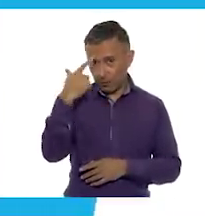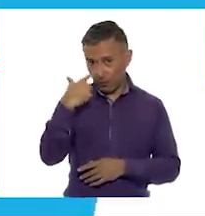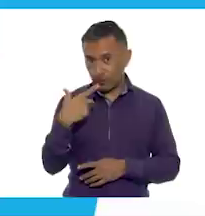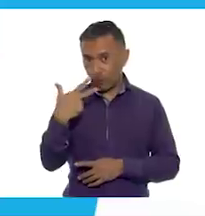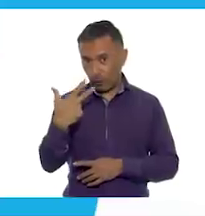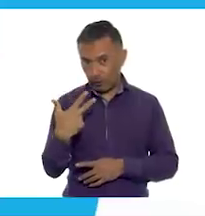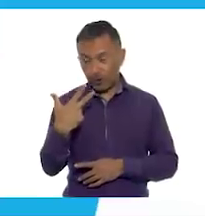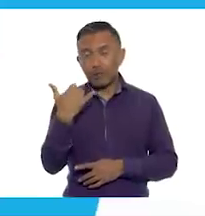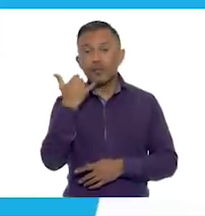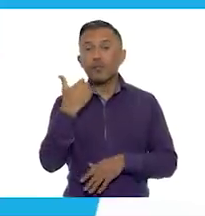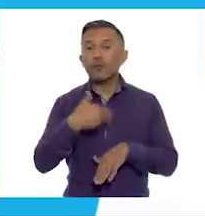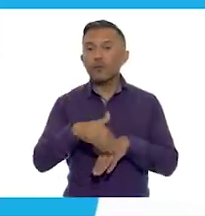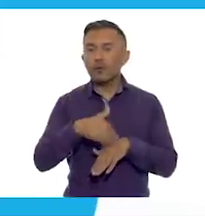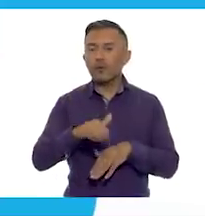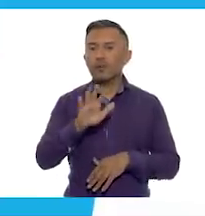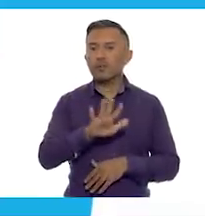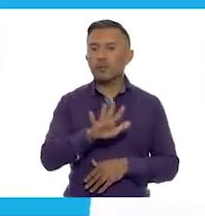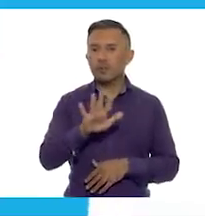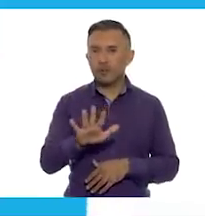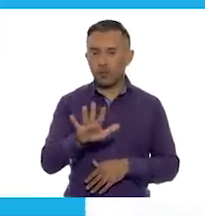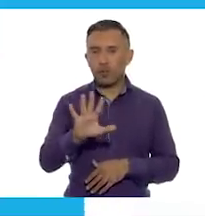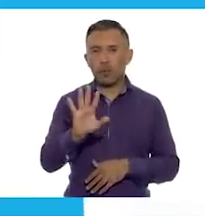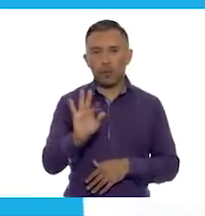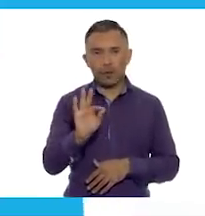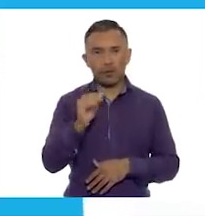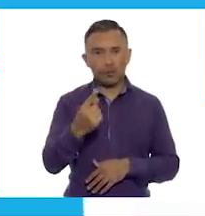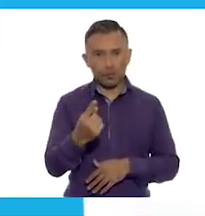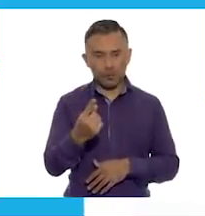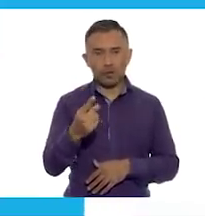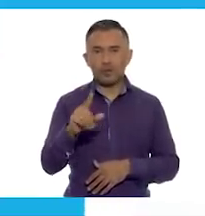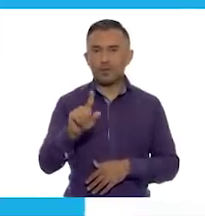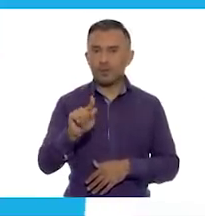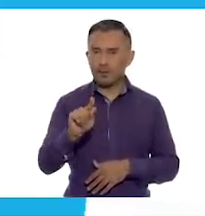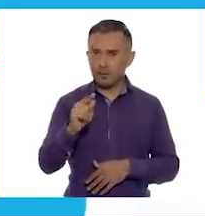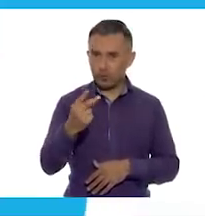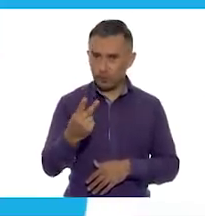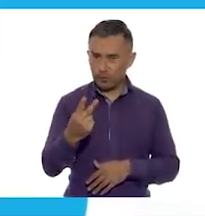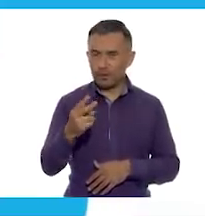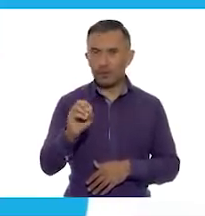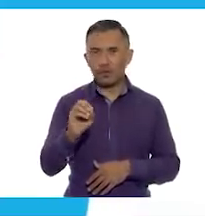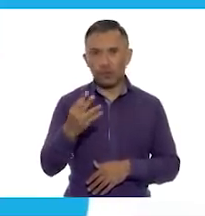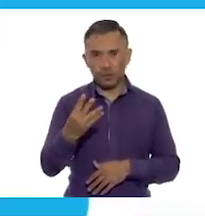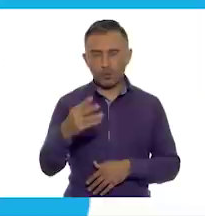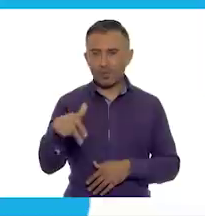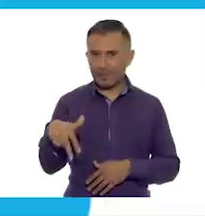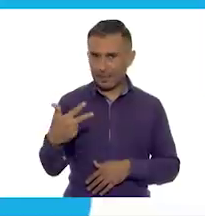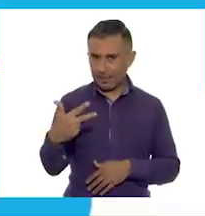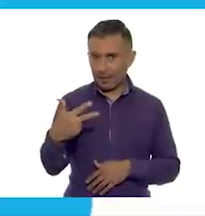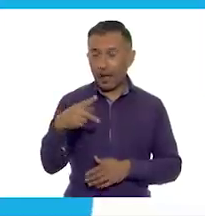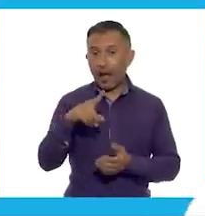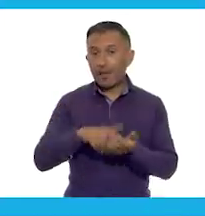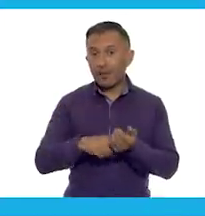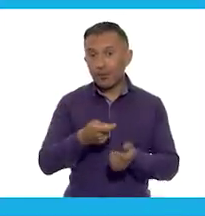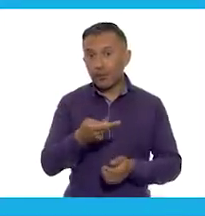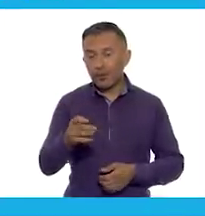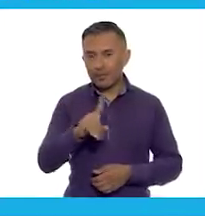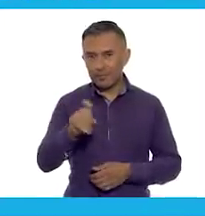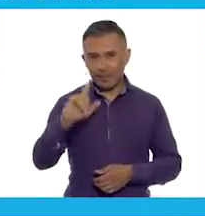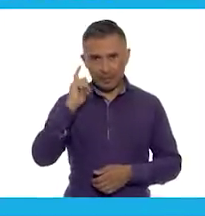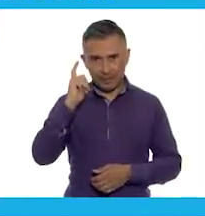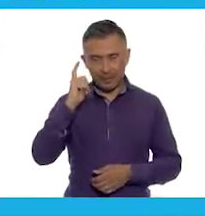al teléfono 5541-720413. ¡Cien líneas!